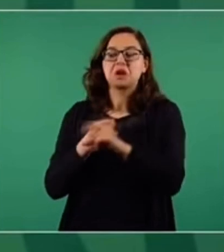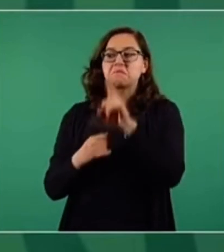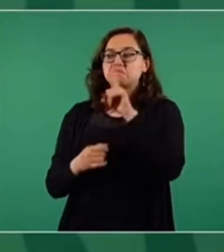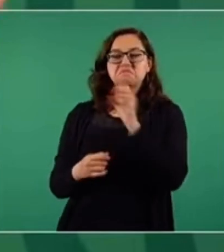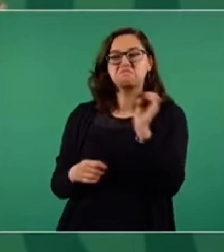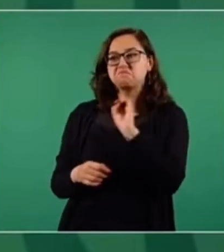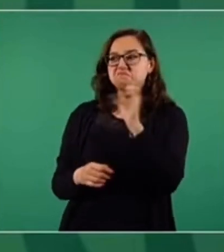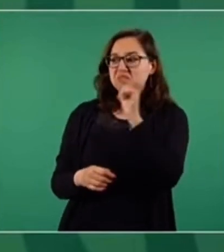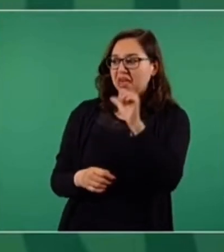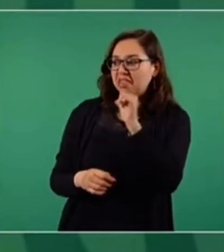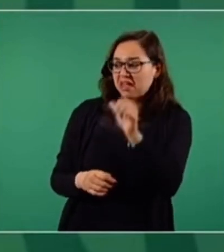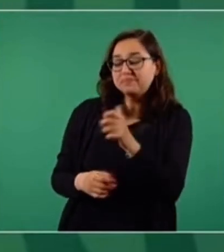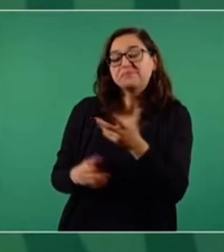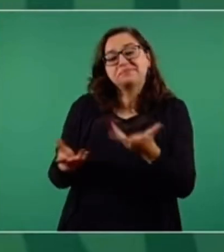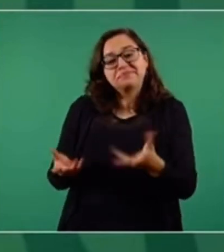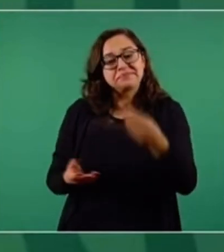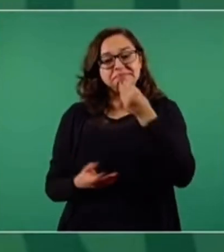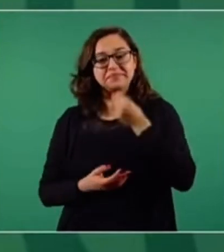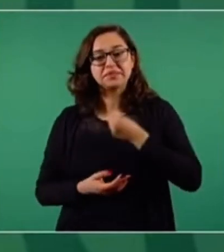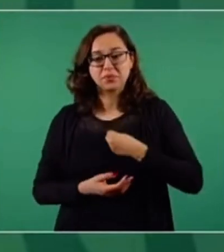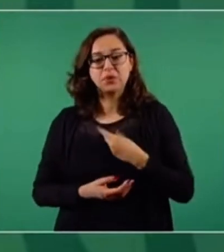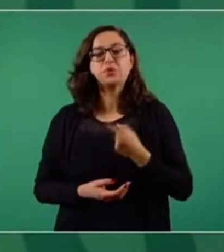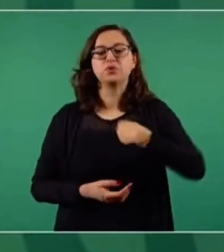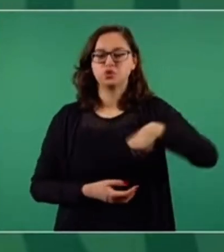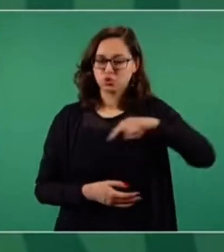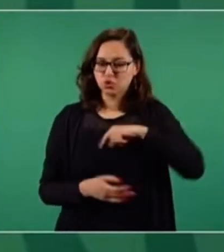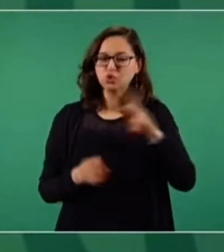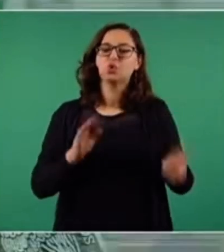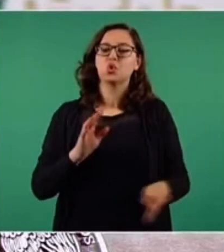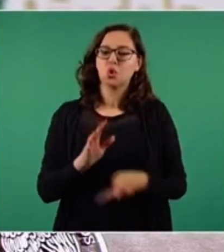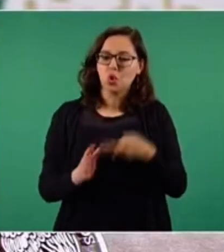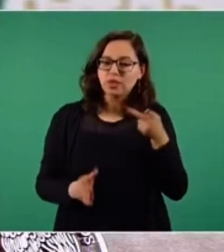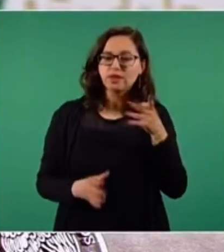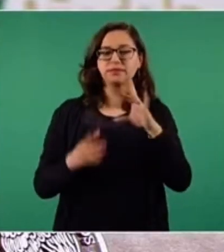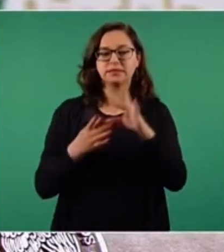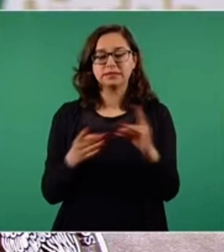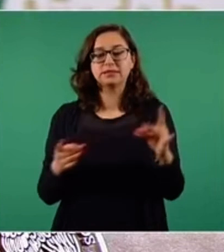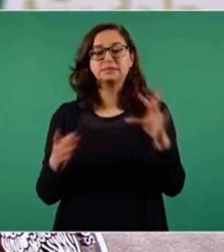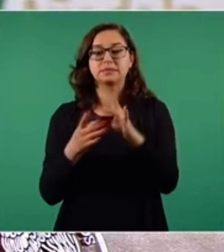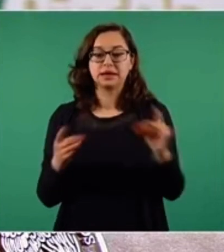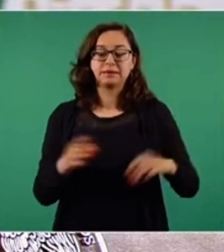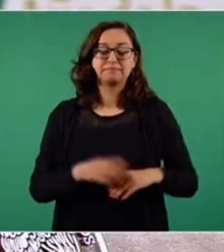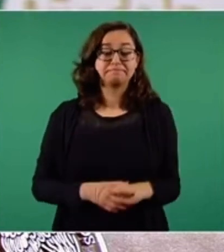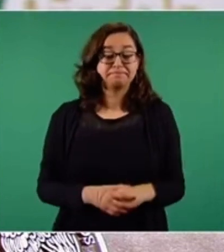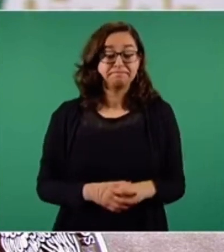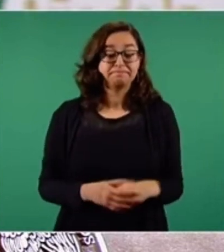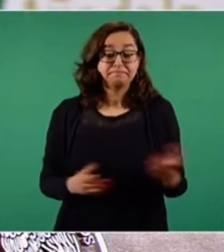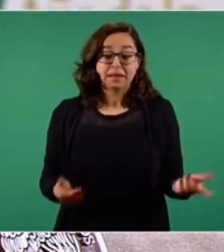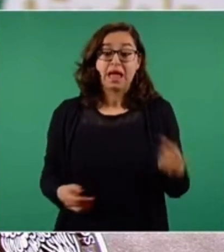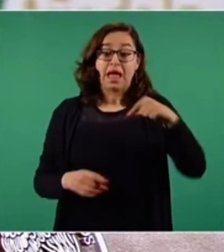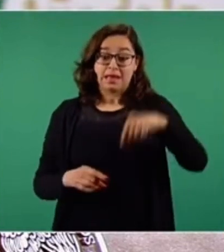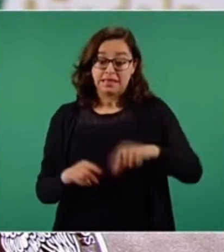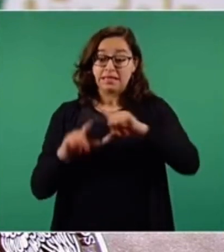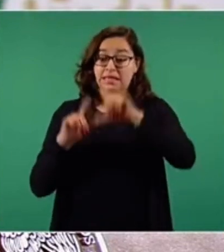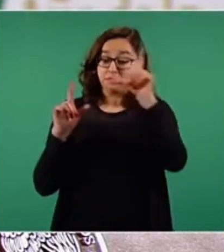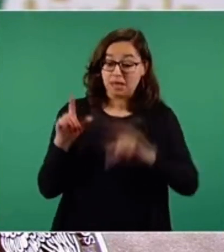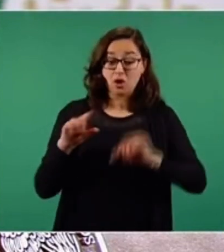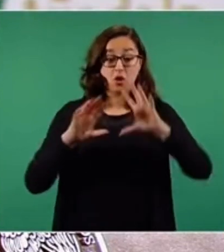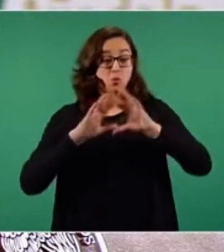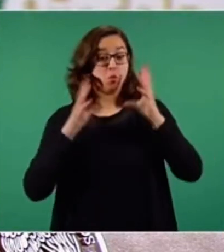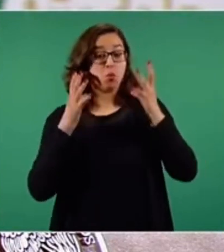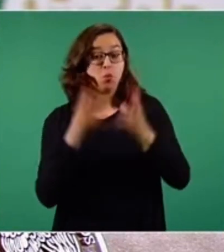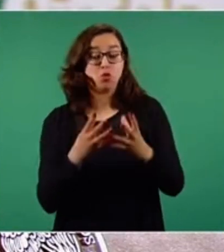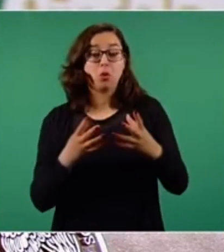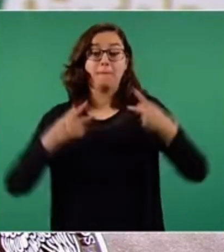es decir, menores de 18 años, con mayor razón menores de 12 años, afortunadamente en México y en todo el mundo